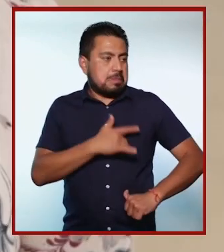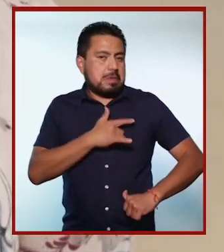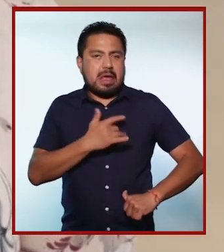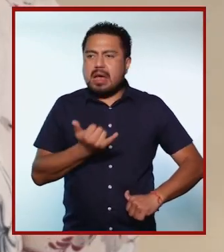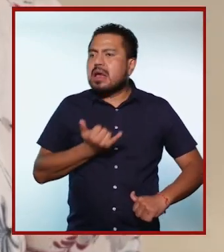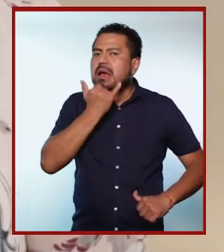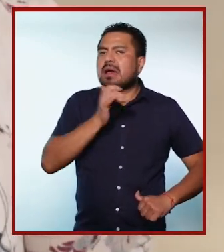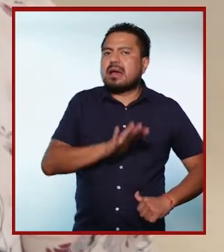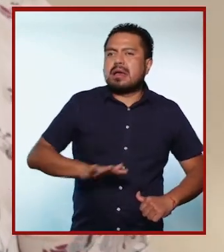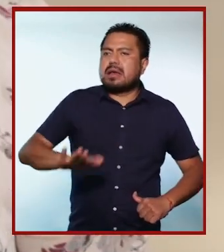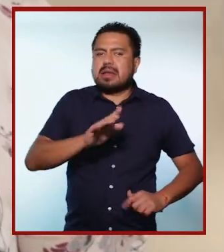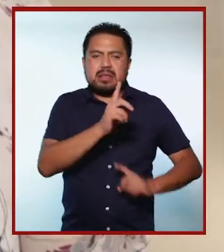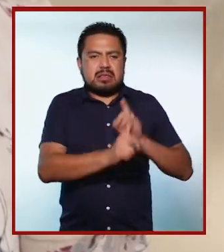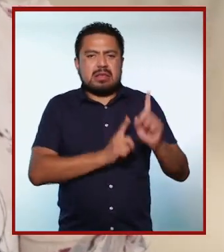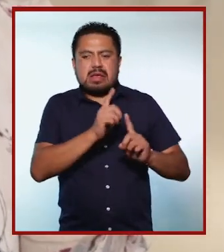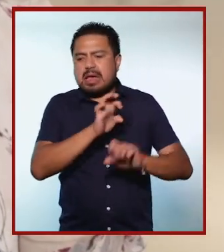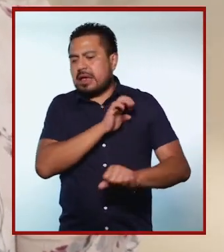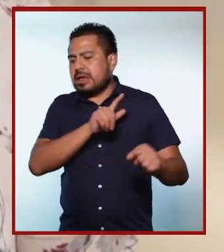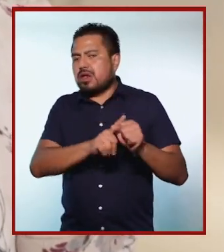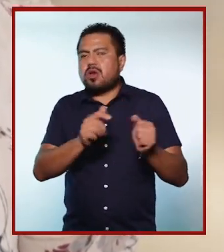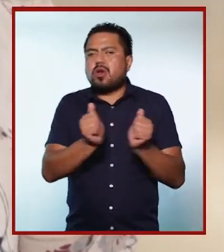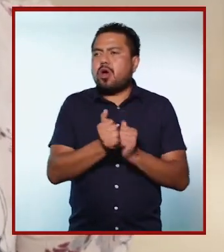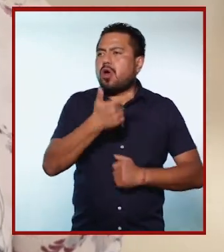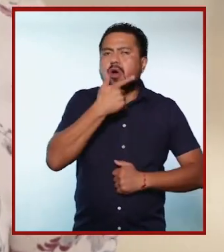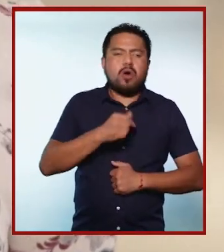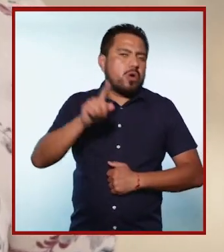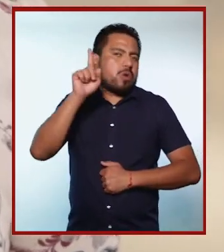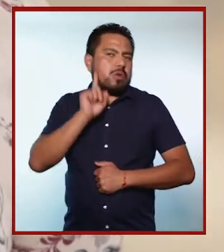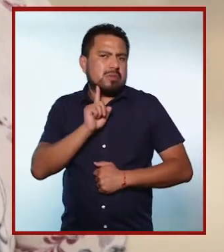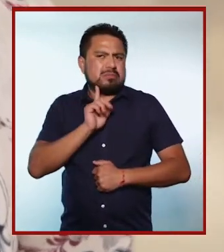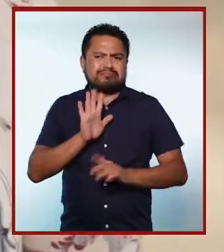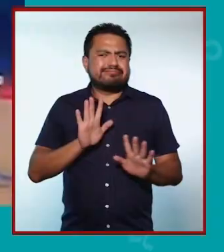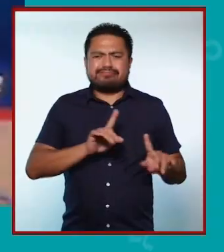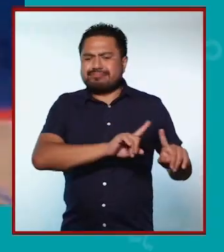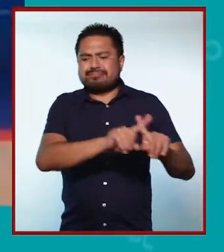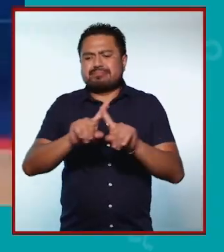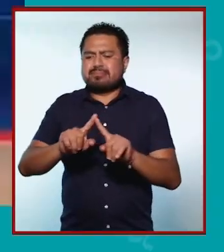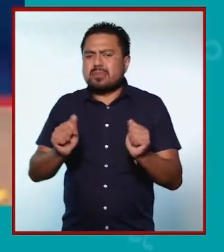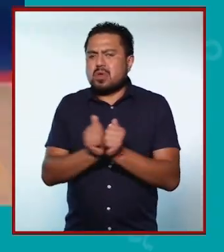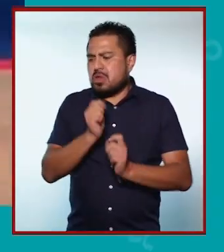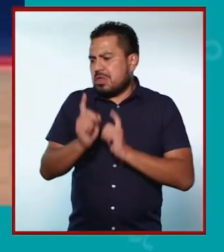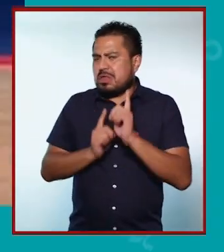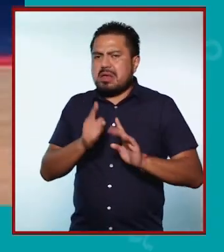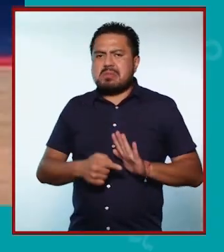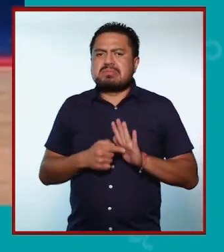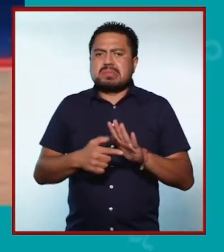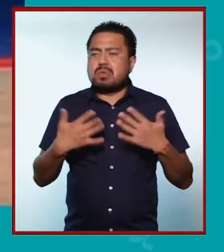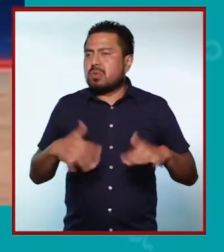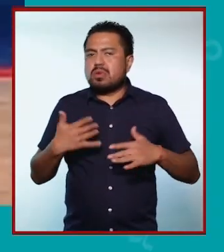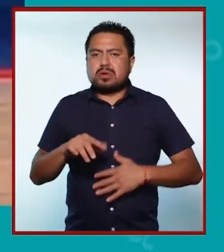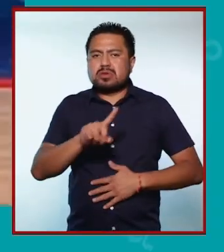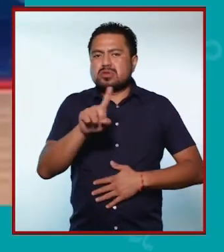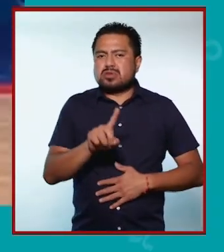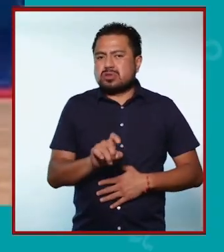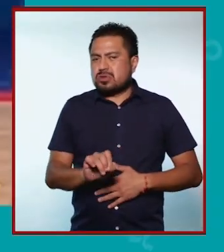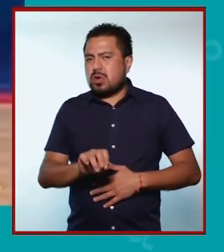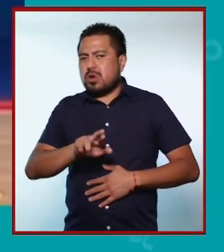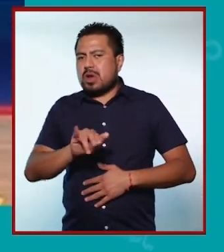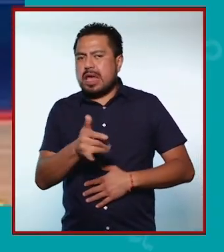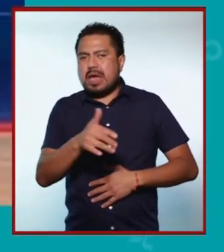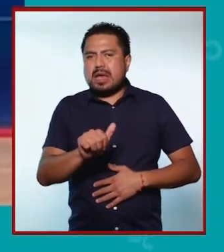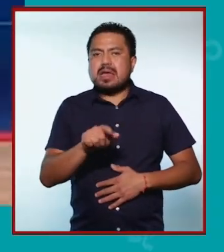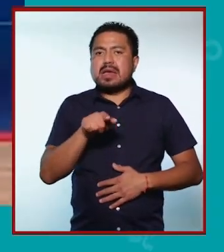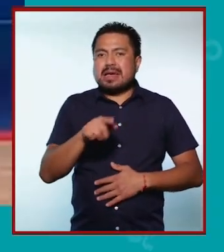Es una creencia errónea que cada deporte sea exclusivo de hombres y mujeres. Diversos casos de atletas lo demuestran. Soraya